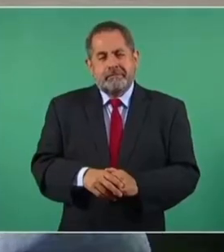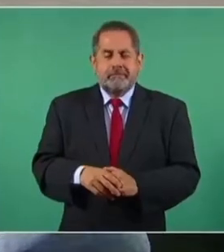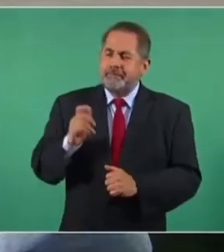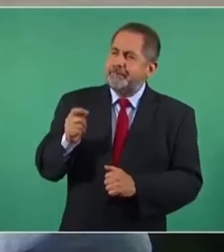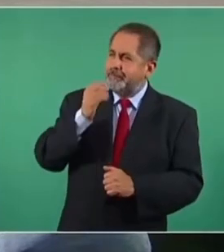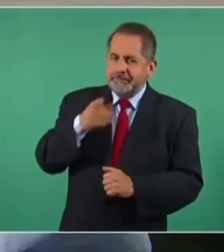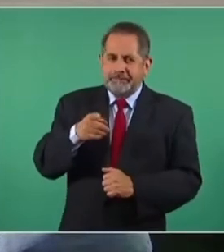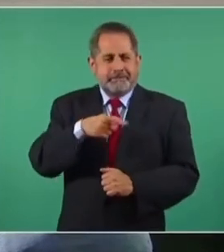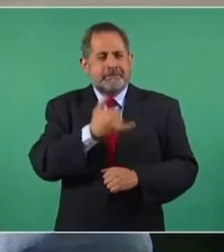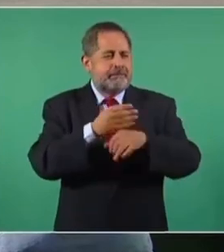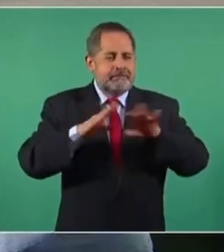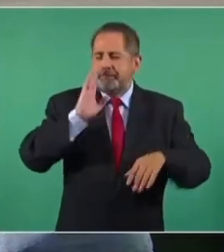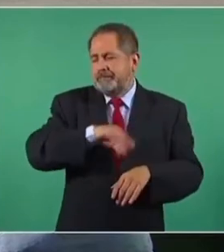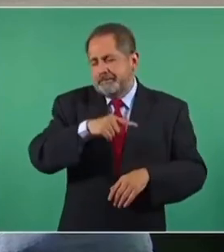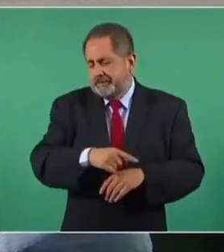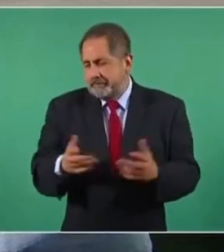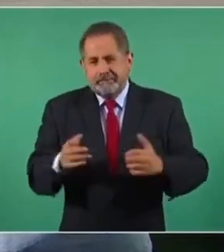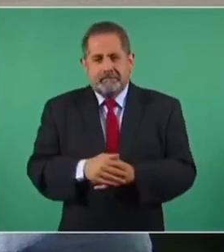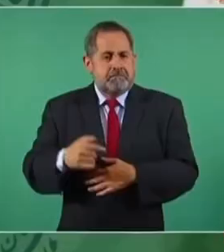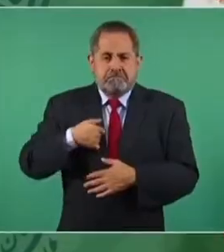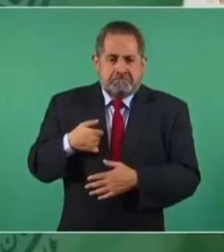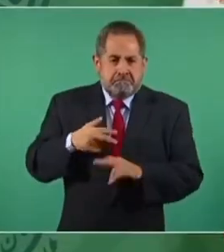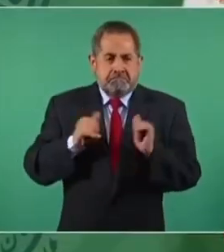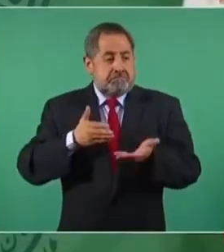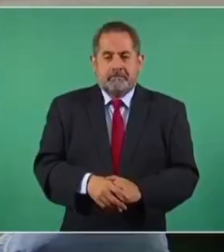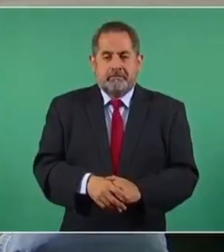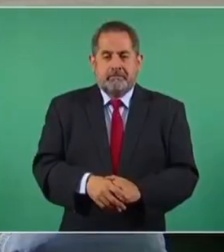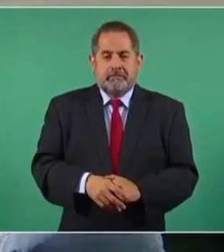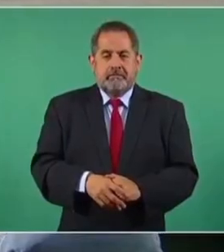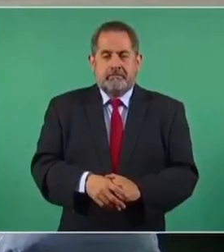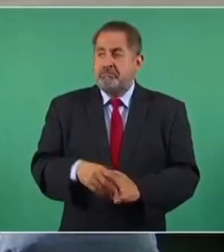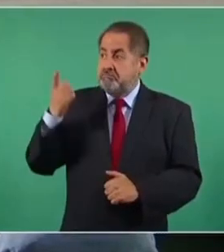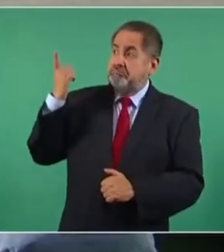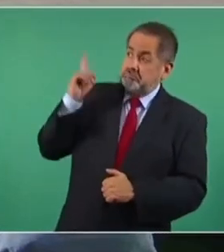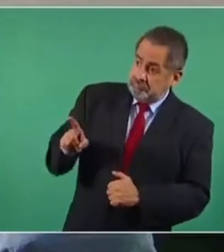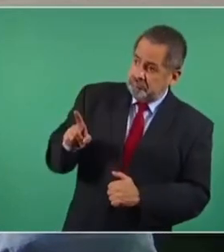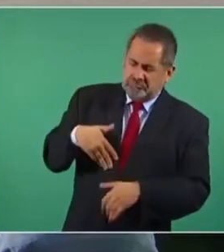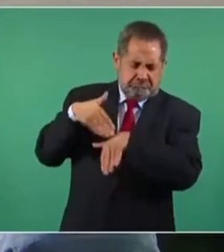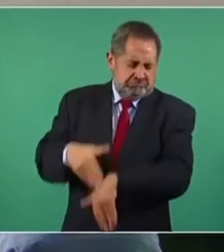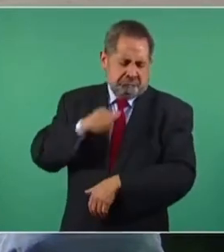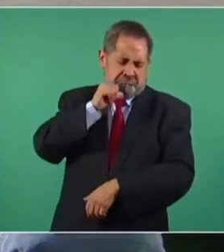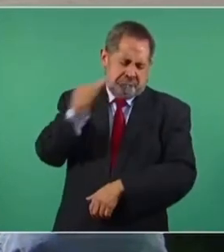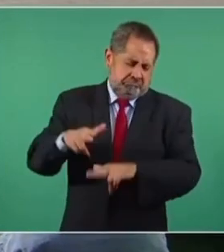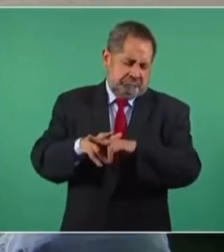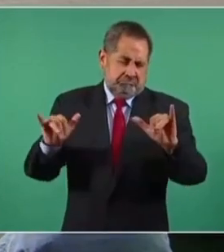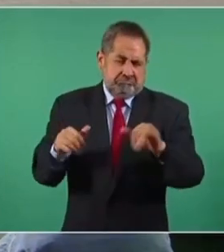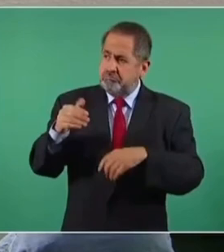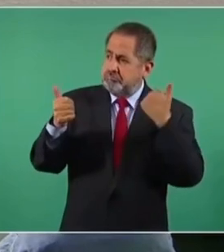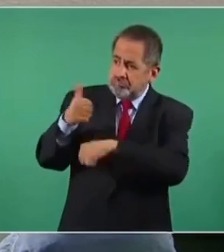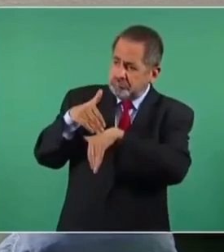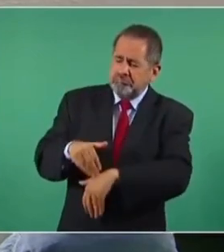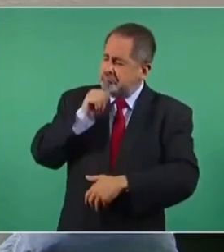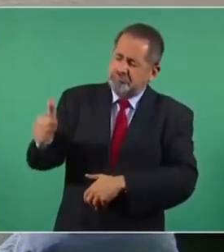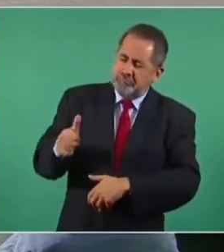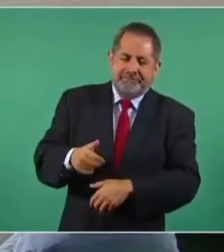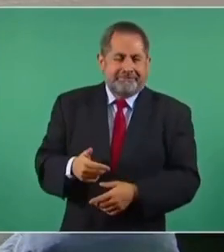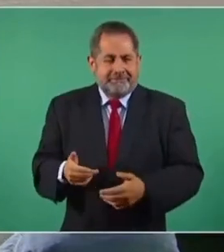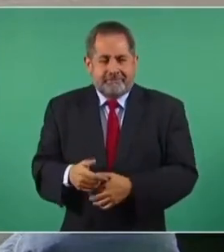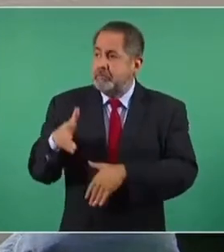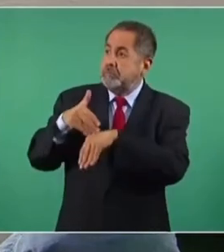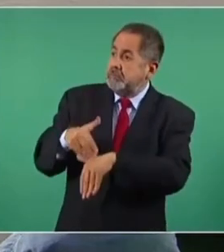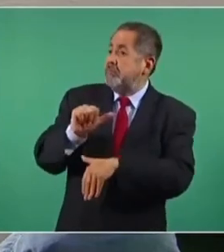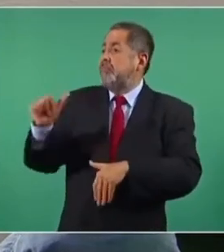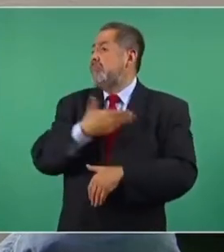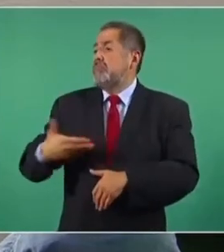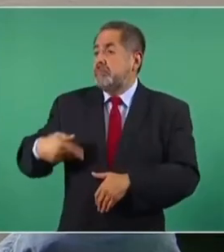Es mala información, o sea, porque yo no tengo nada que ver. Recibimos órdenes de nadie, no nos subordinamos a nadie. No